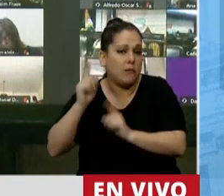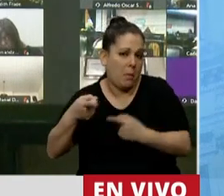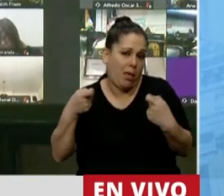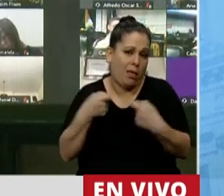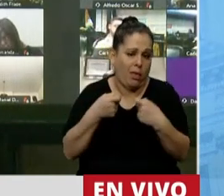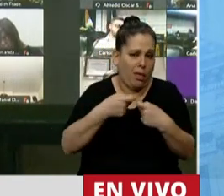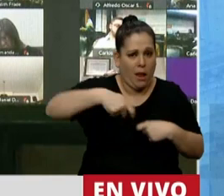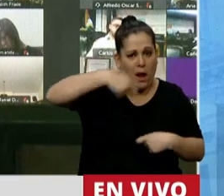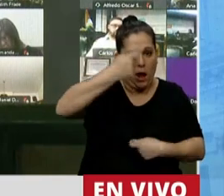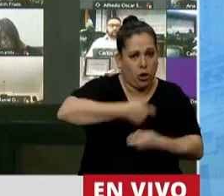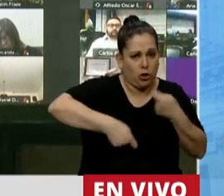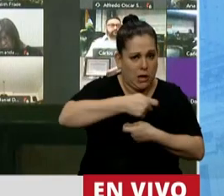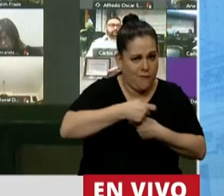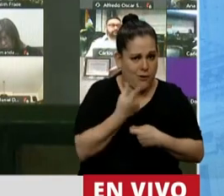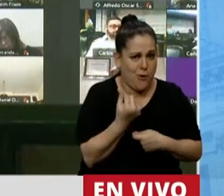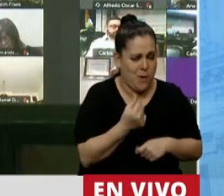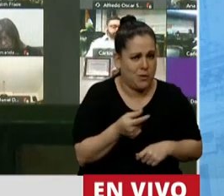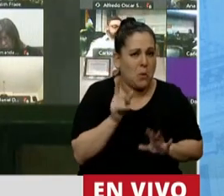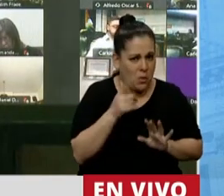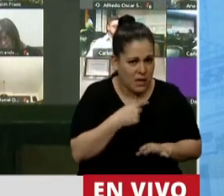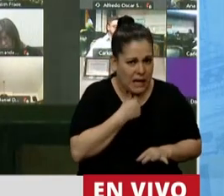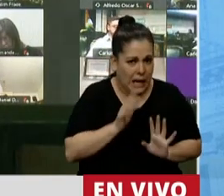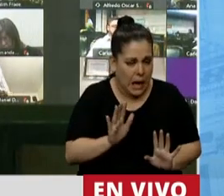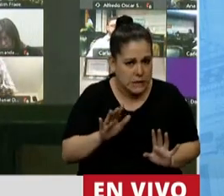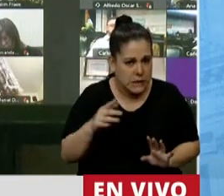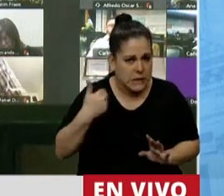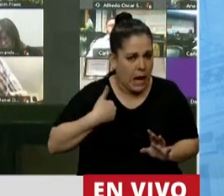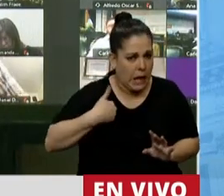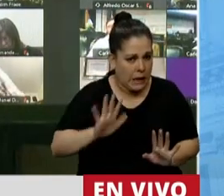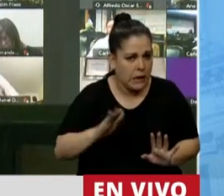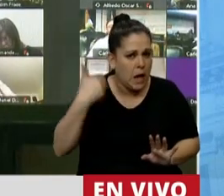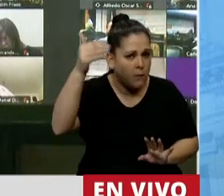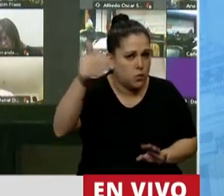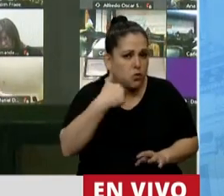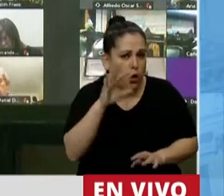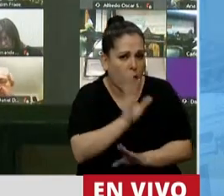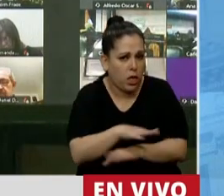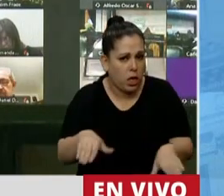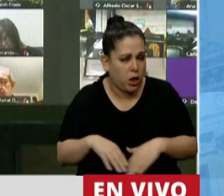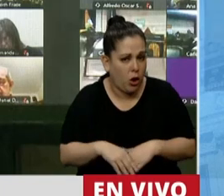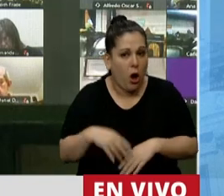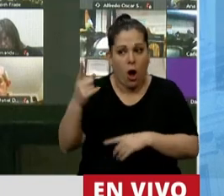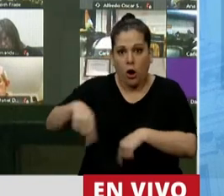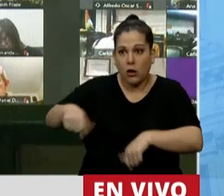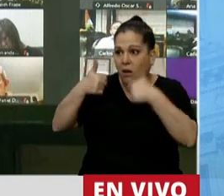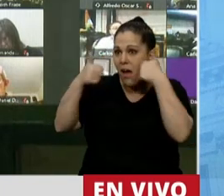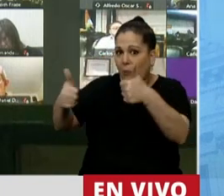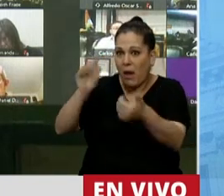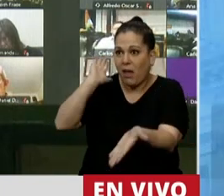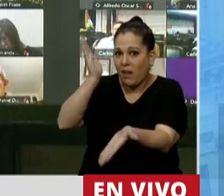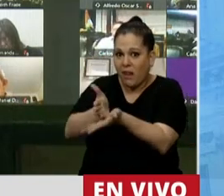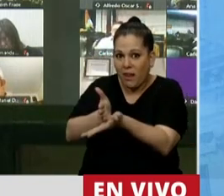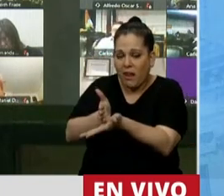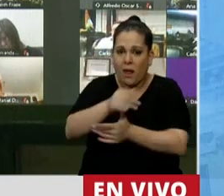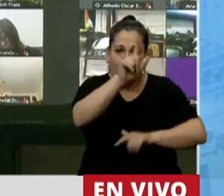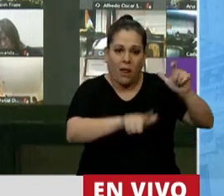pregunto, ¿este es el país que queremos para nuestros hijos? En donde el que hace las cosas bien es castigado y el que roba